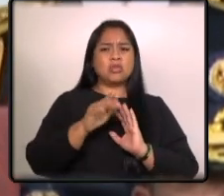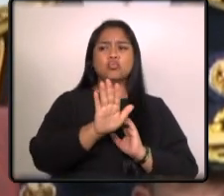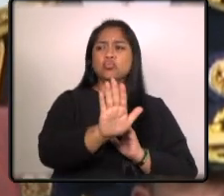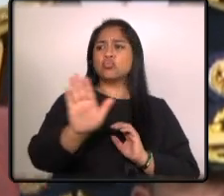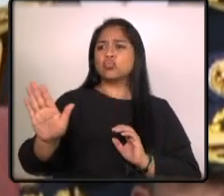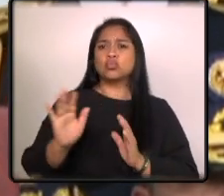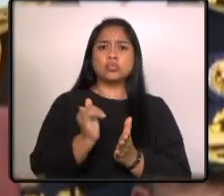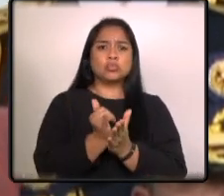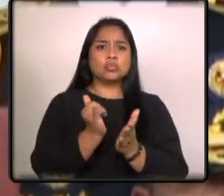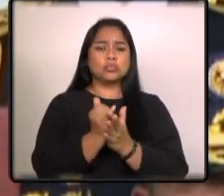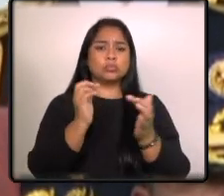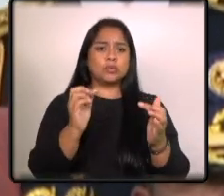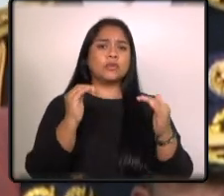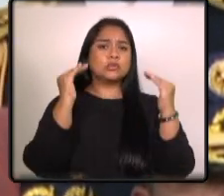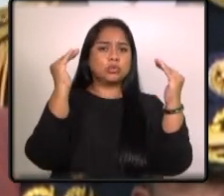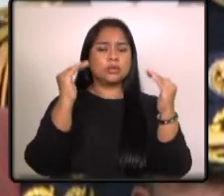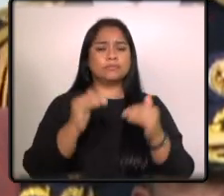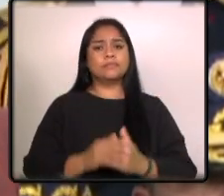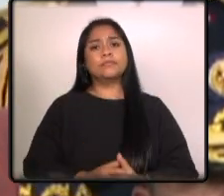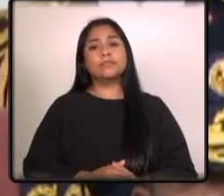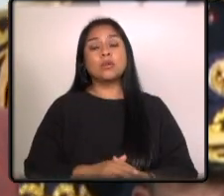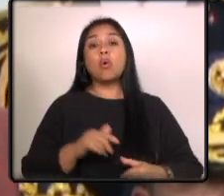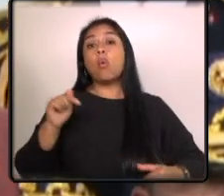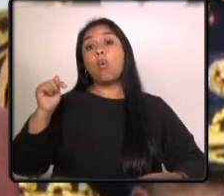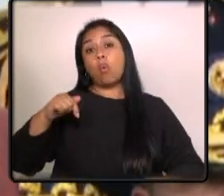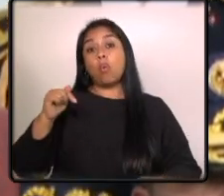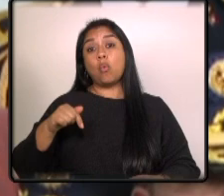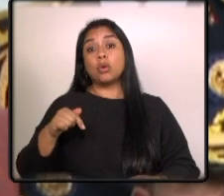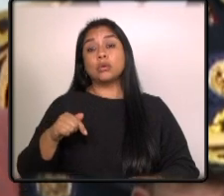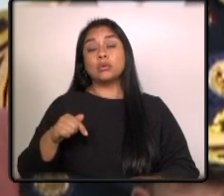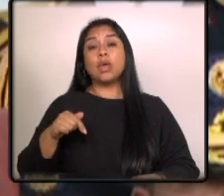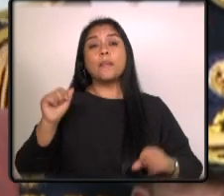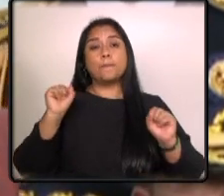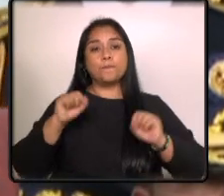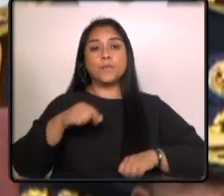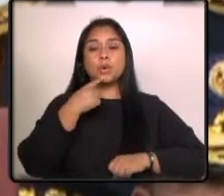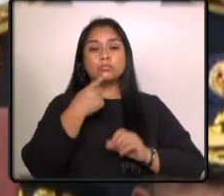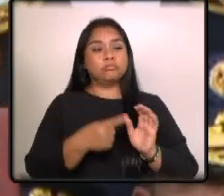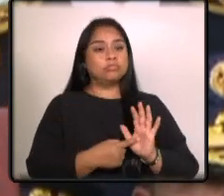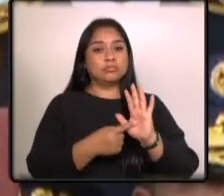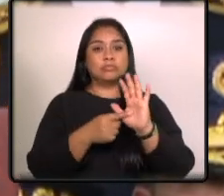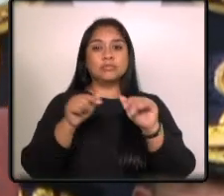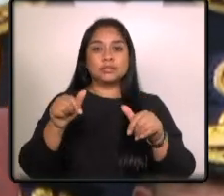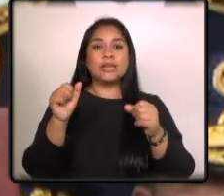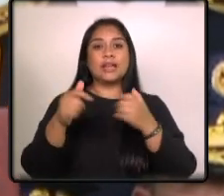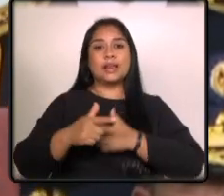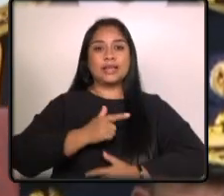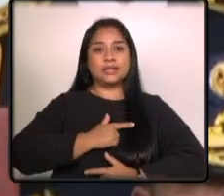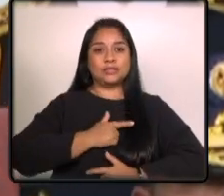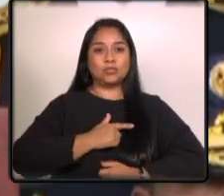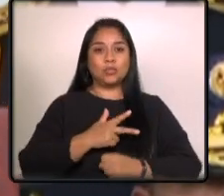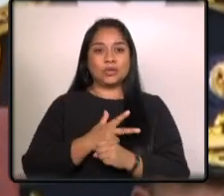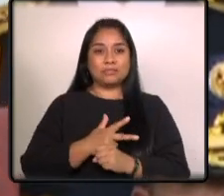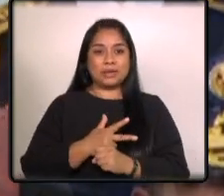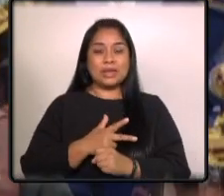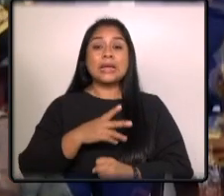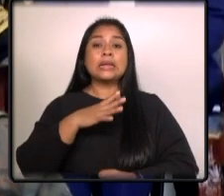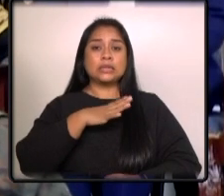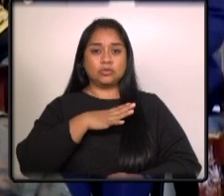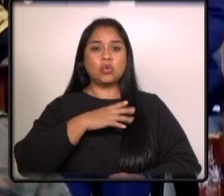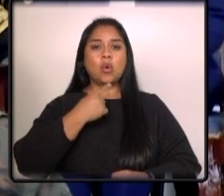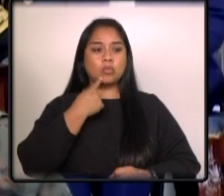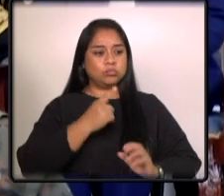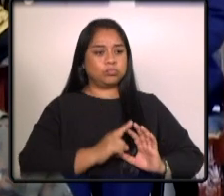institucionalidad profesional. Hoy podemos afirmar que el Ejército de Guatemala, que tengo el